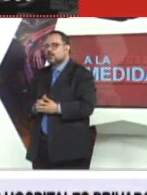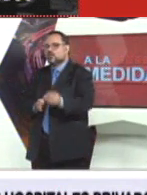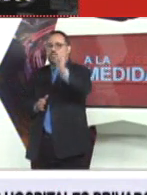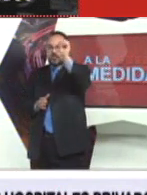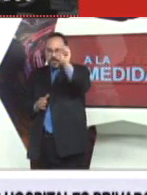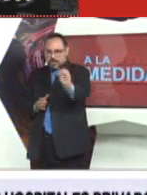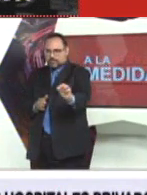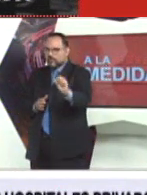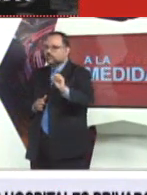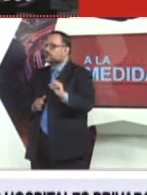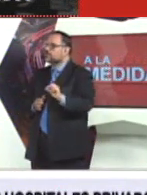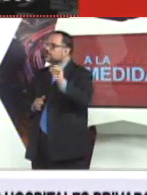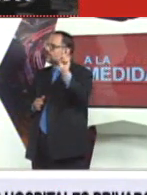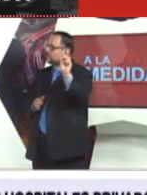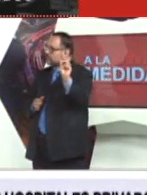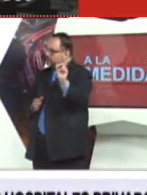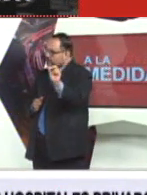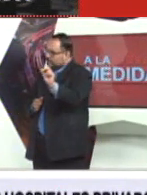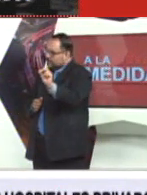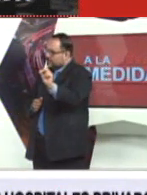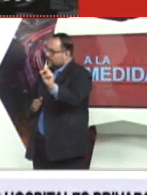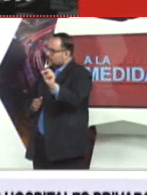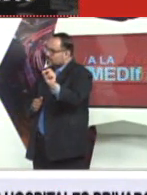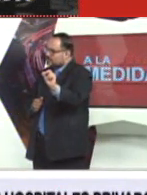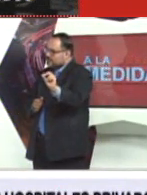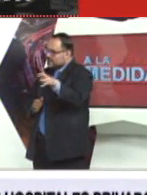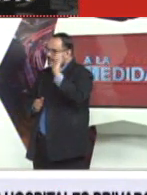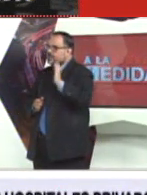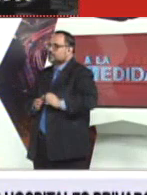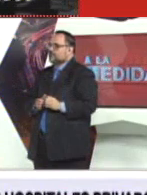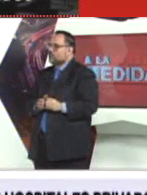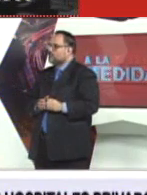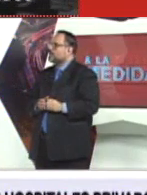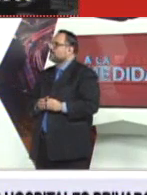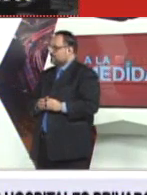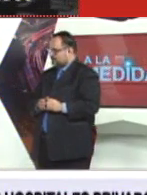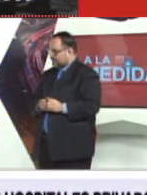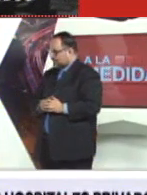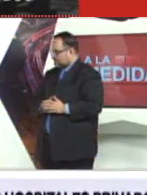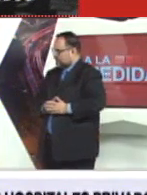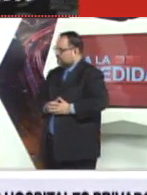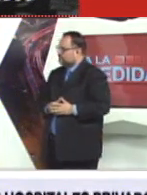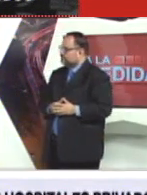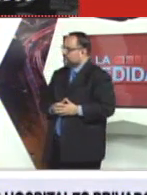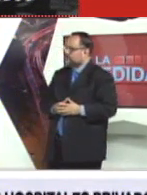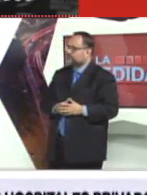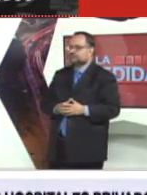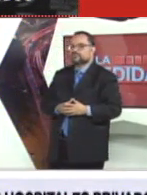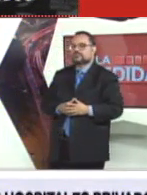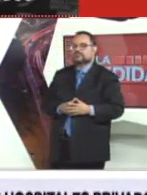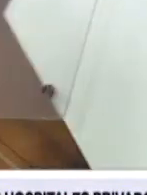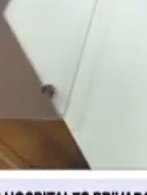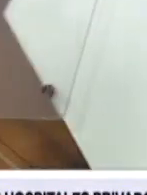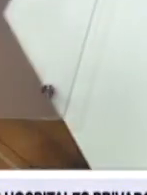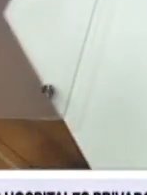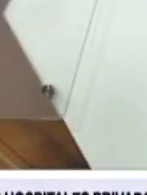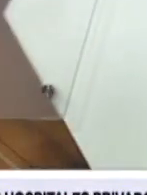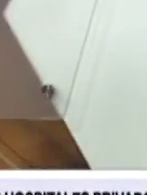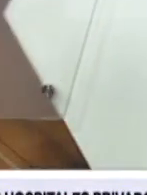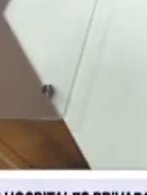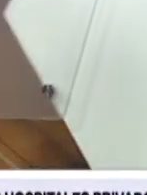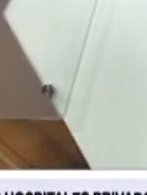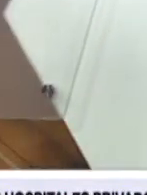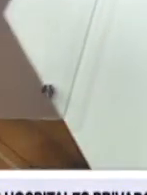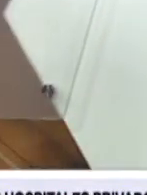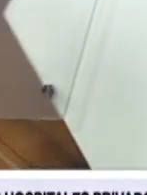el acceso a algo y ahí la puede también interponer de manera escrita de forma digital Sandy Es importante que incluso